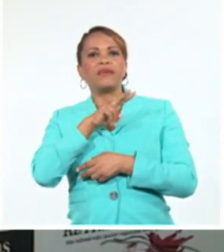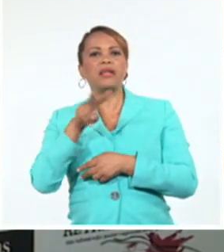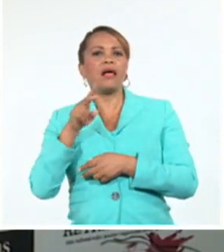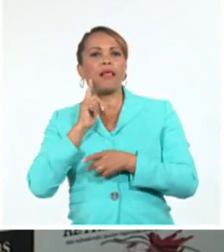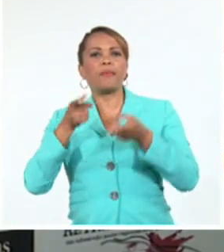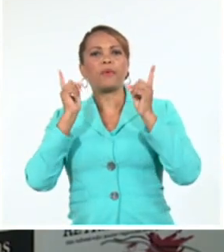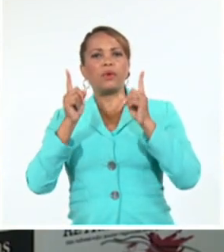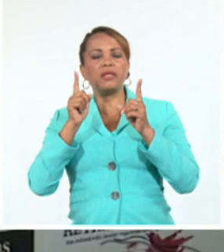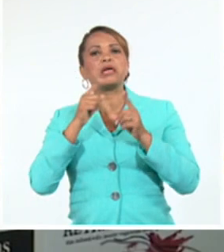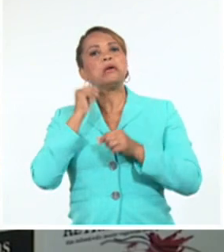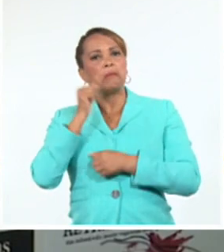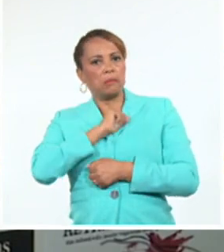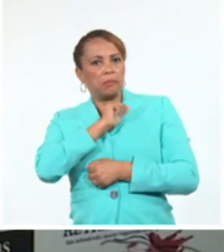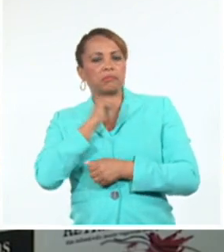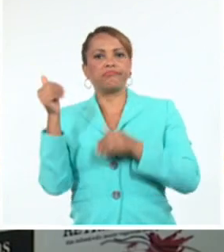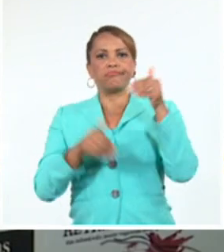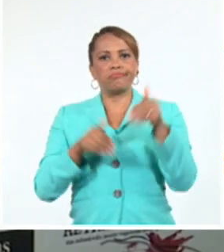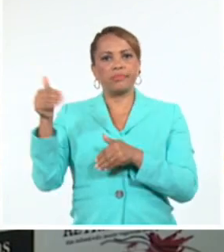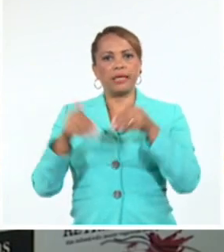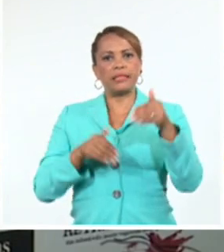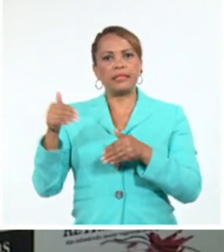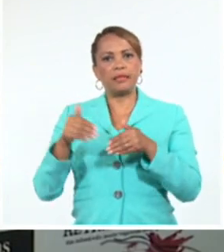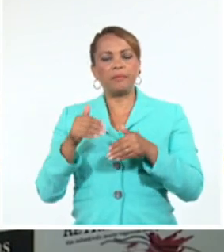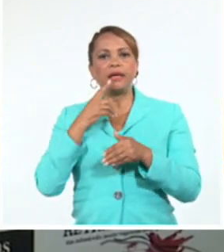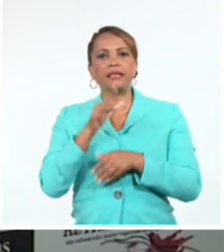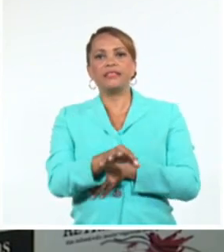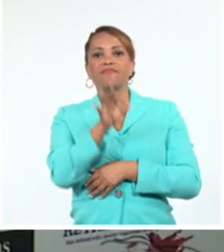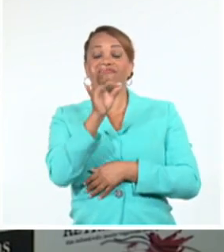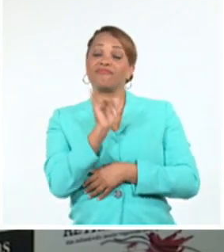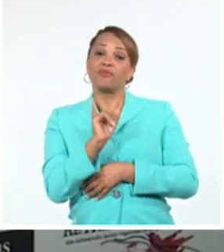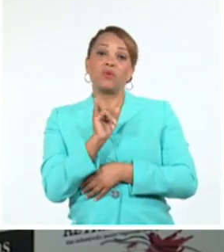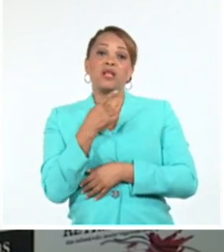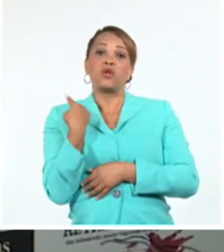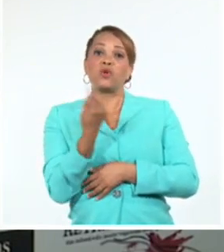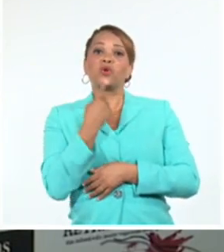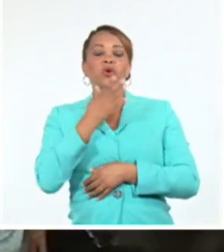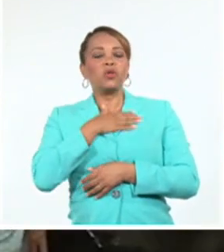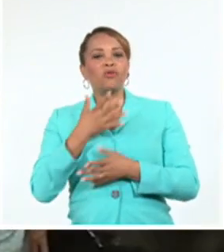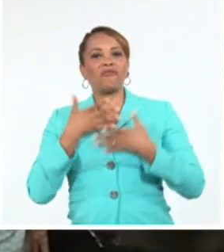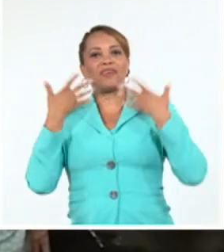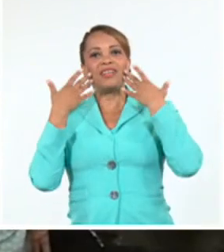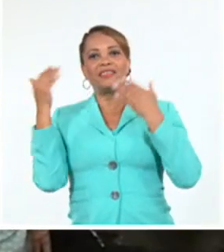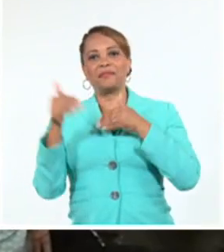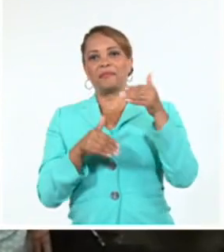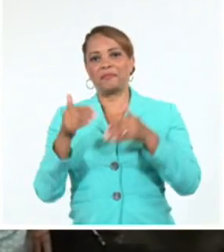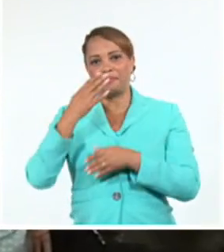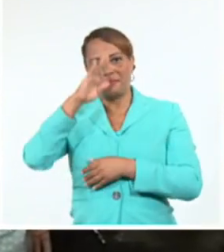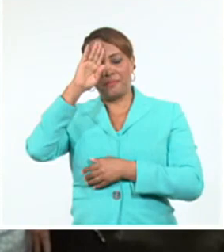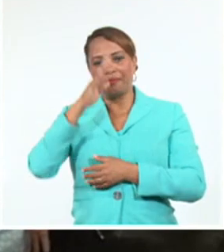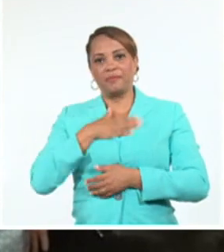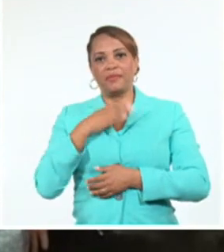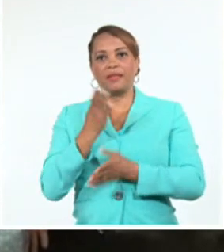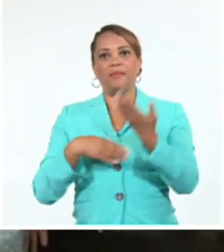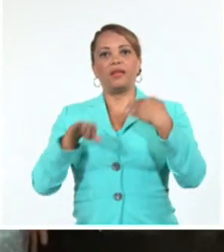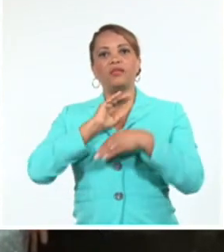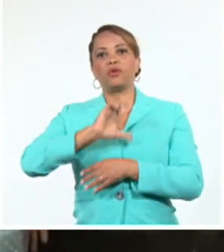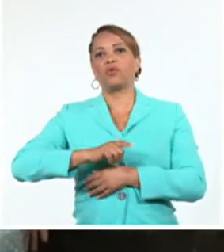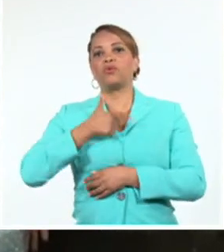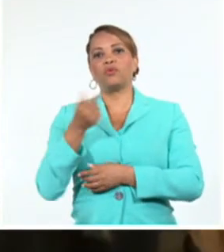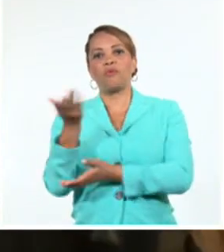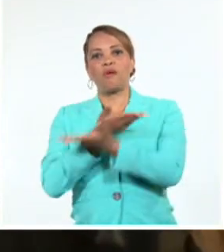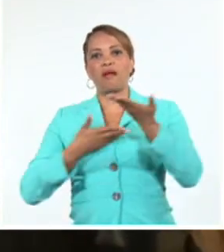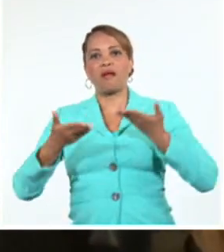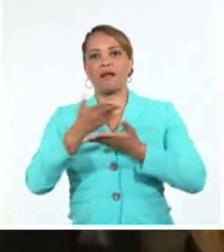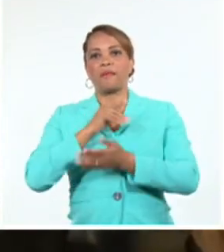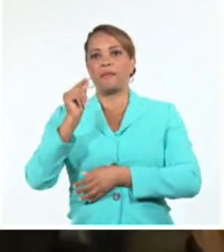quiere participar y quiere ser seleccionado. Así que nosotros muy felices de estar acá. El Ministro de Cultura compartió con los cineastas